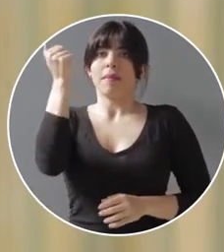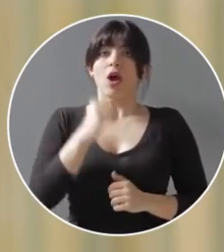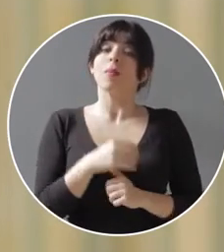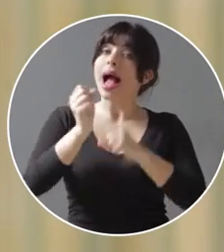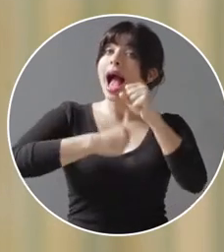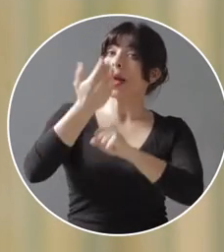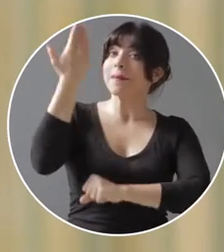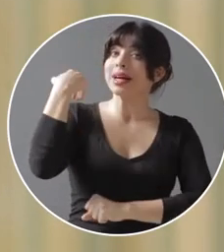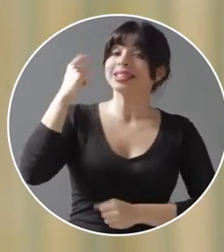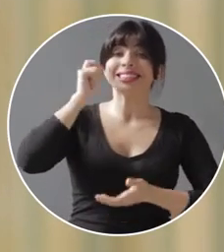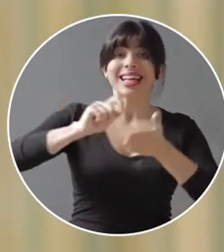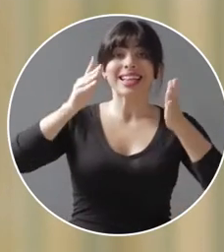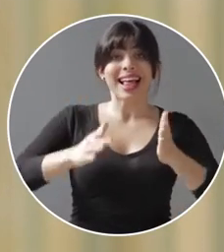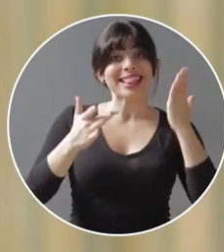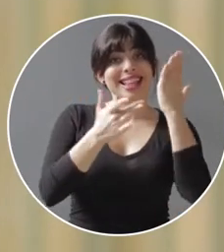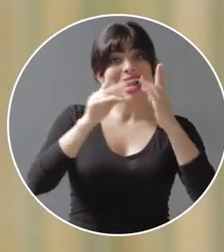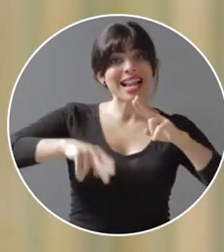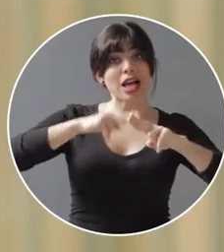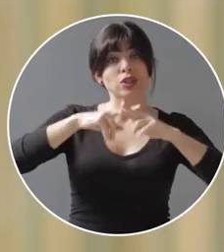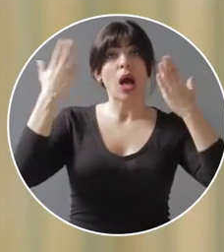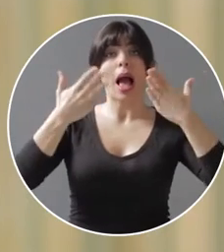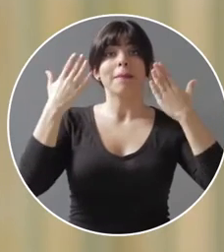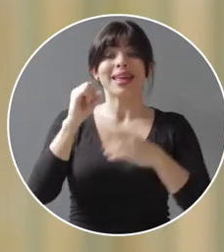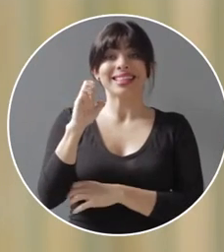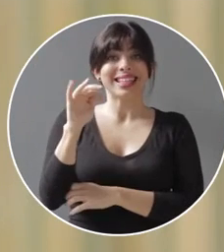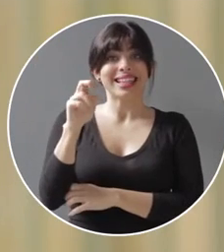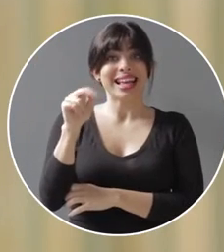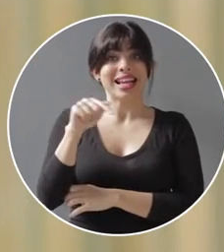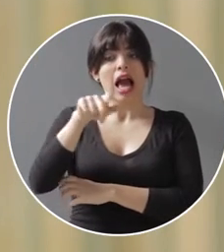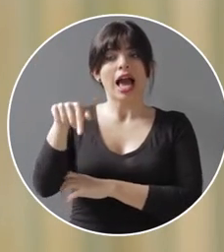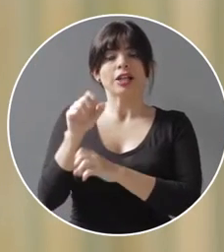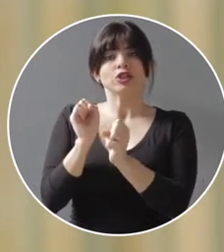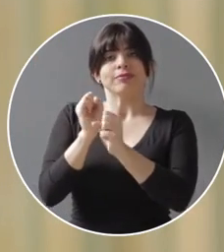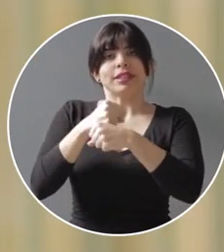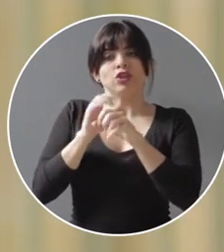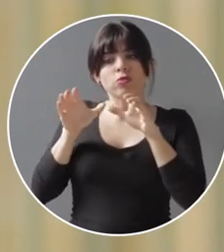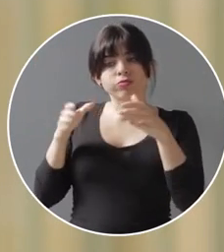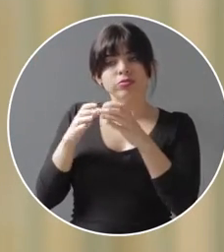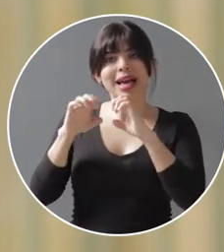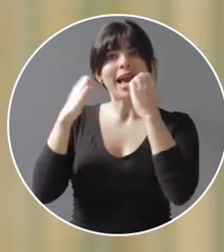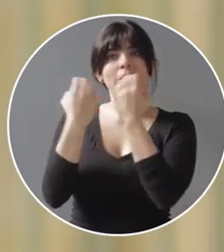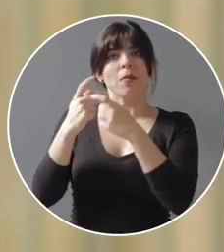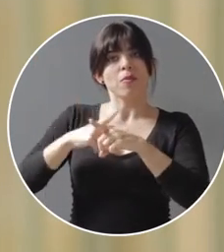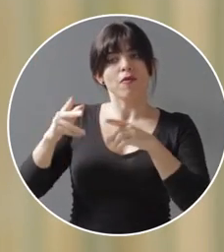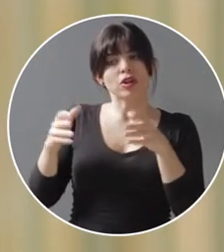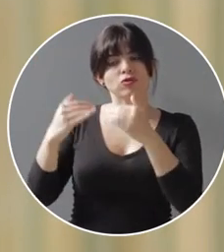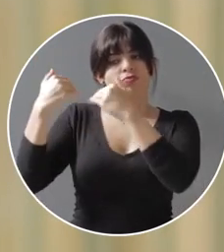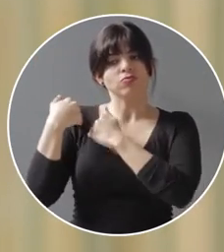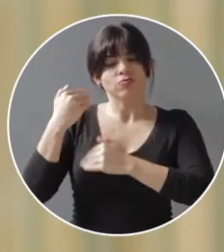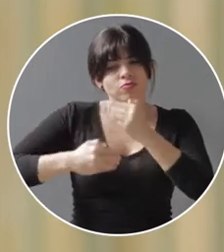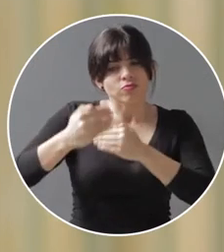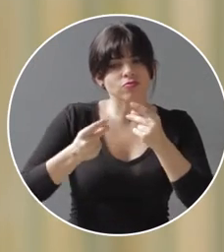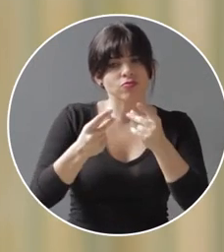Desde el año pasado, la Secretaría Técnica Nacional Ambiental, CETENA, conformó el equipo de profesionales para agilizar los